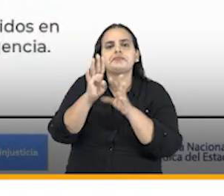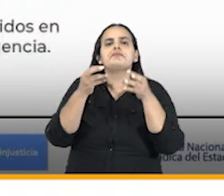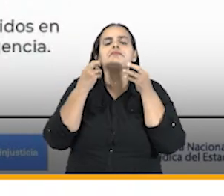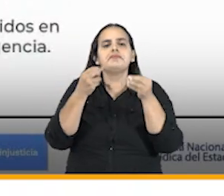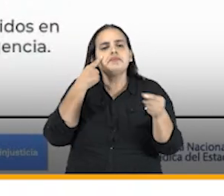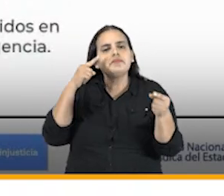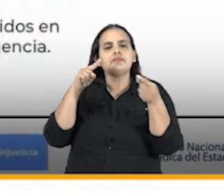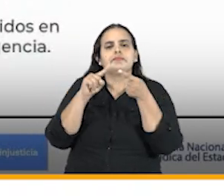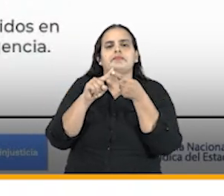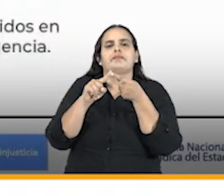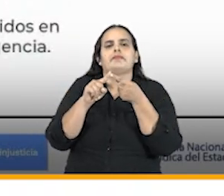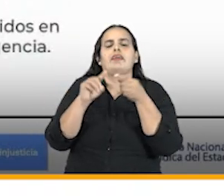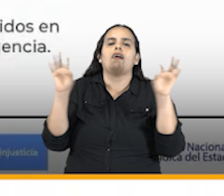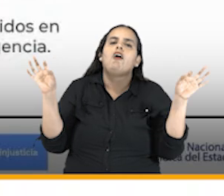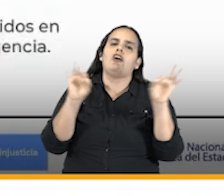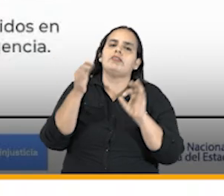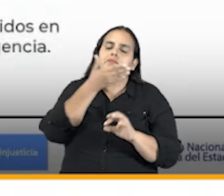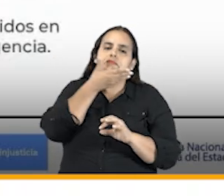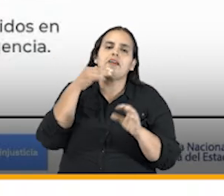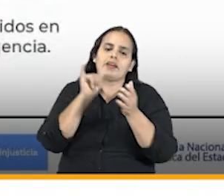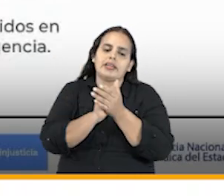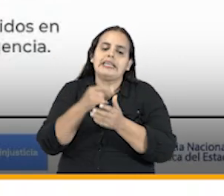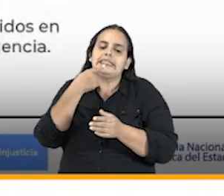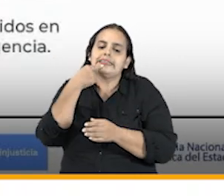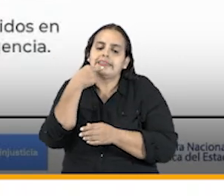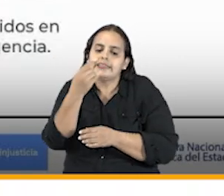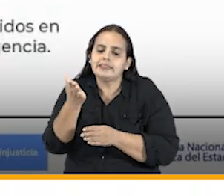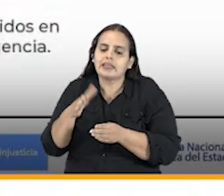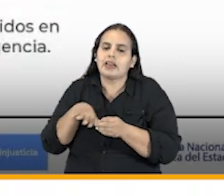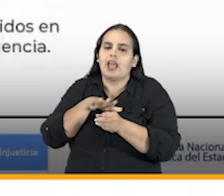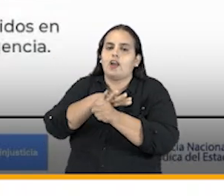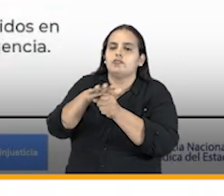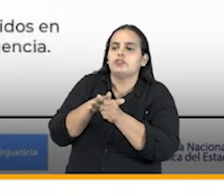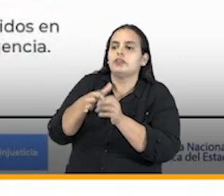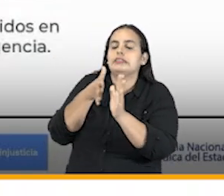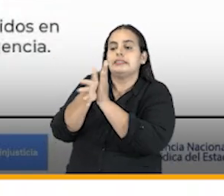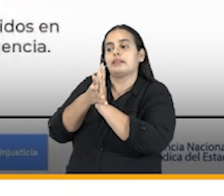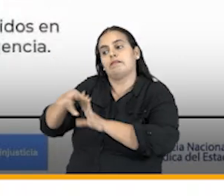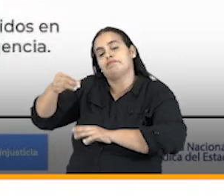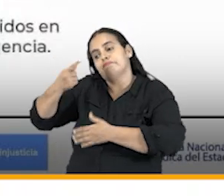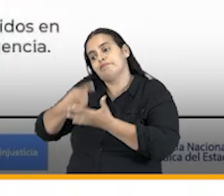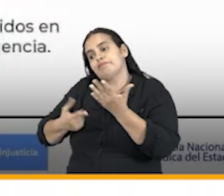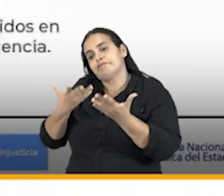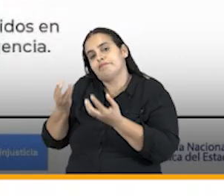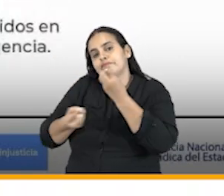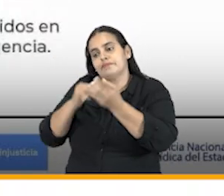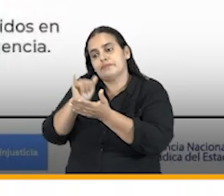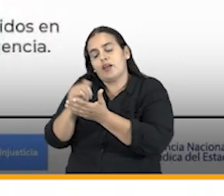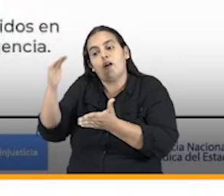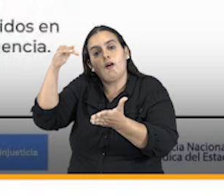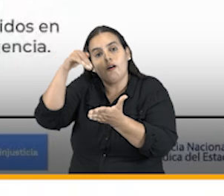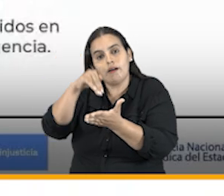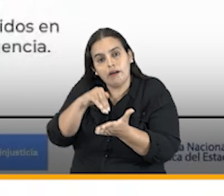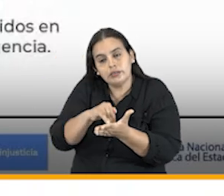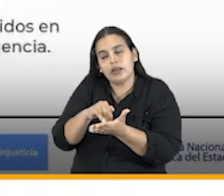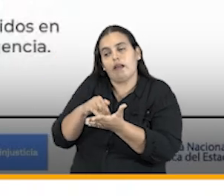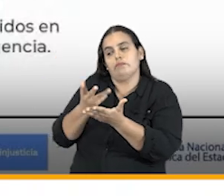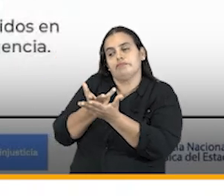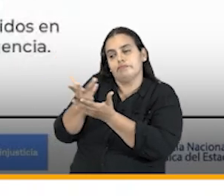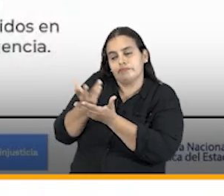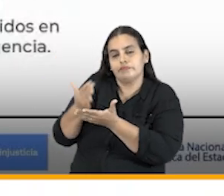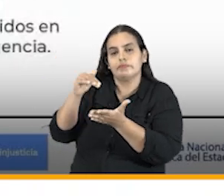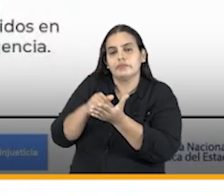para lograr o para más bien decirle al Consejo Nacional de Estupefacientes que considere el reinicio de la